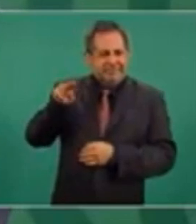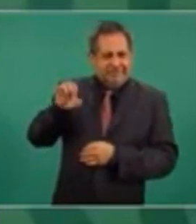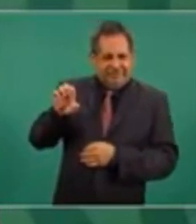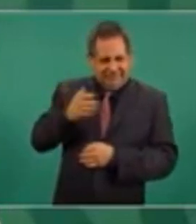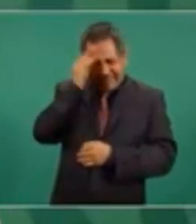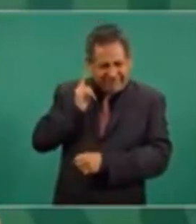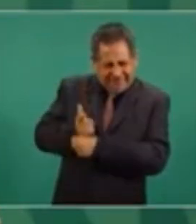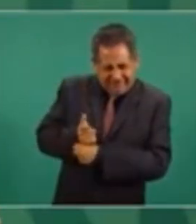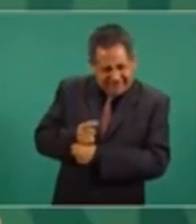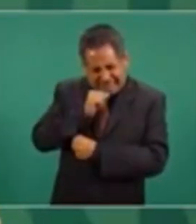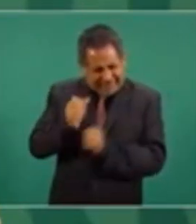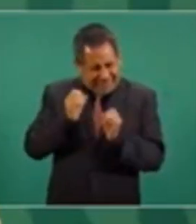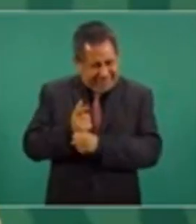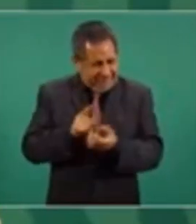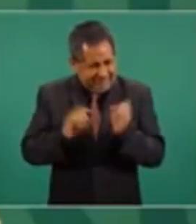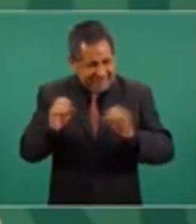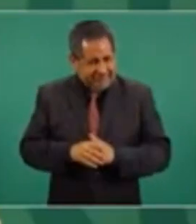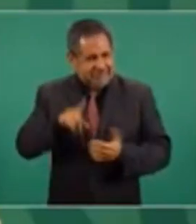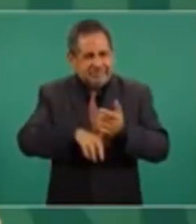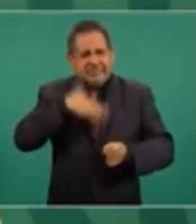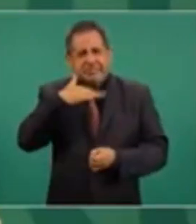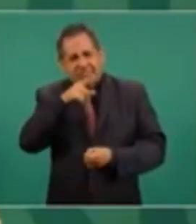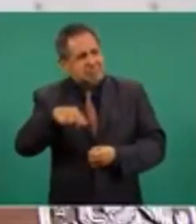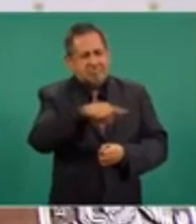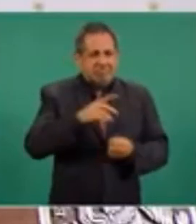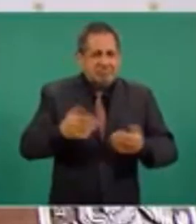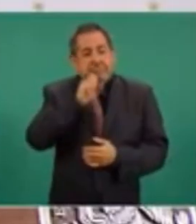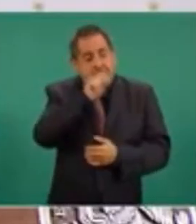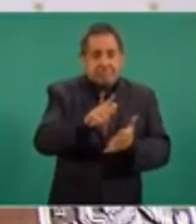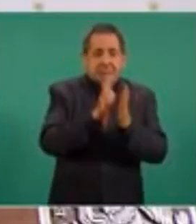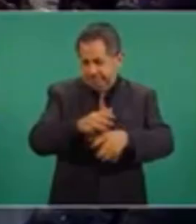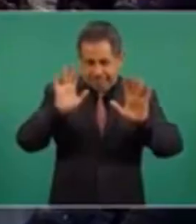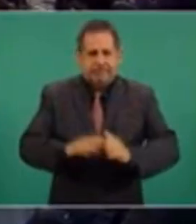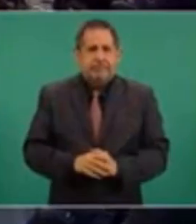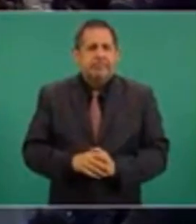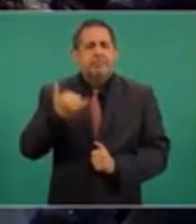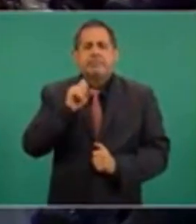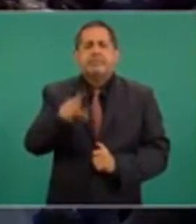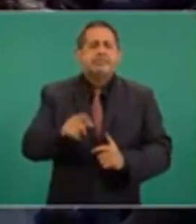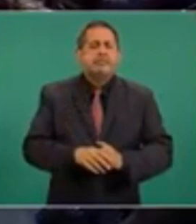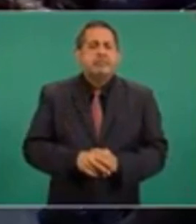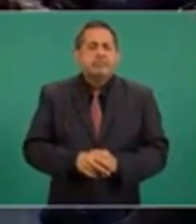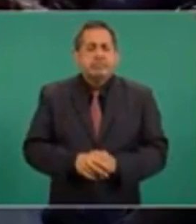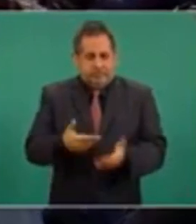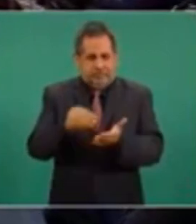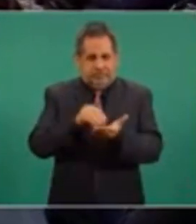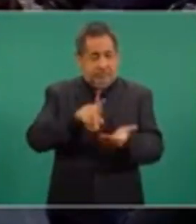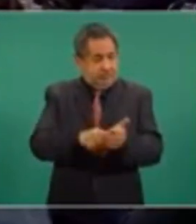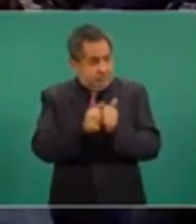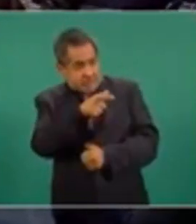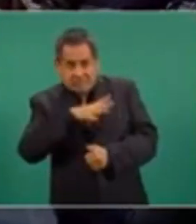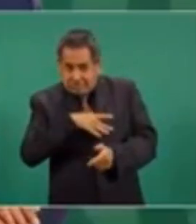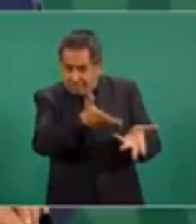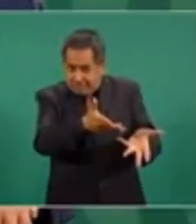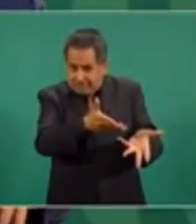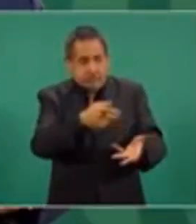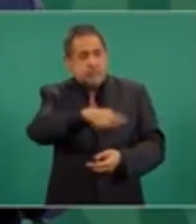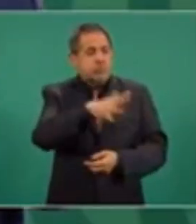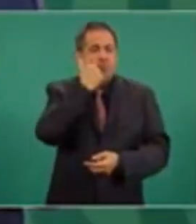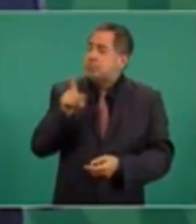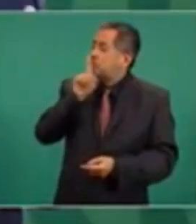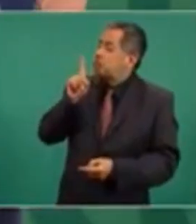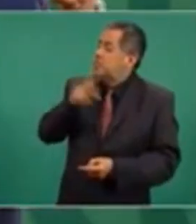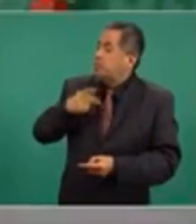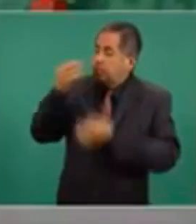ahora nunca se dieron cuenta de los fraudes, si ellos participaban y son los que están ahora, es no tienen que